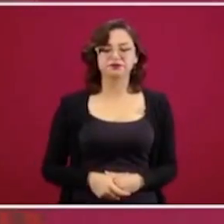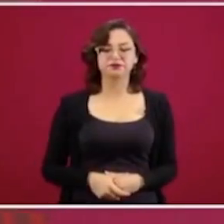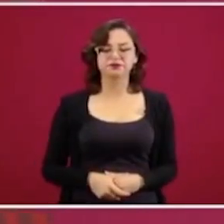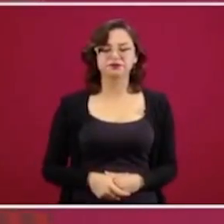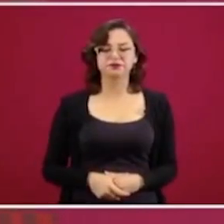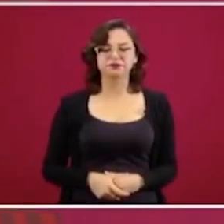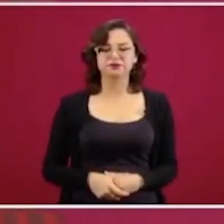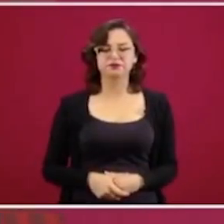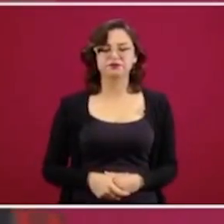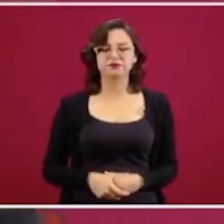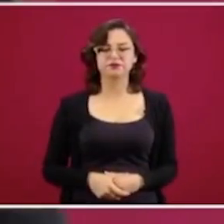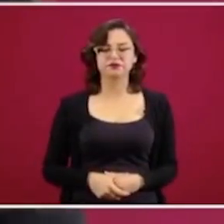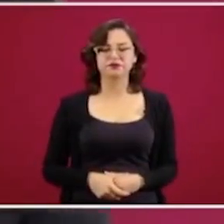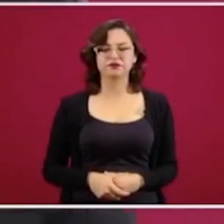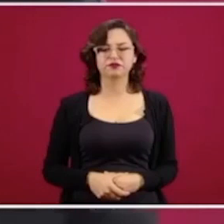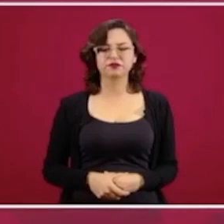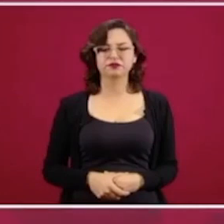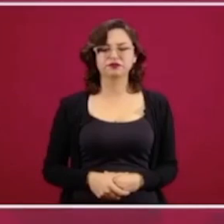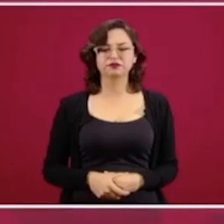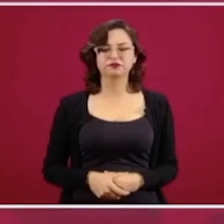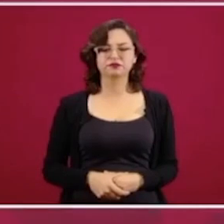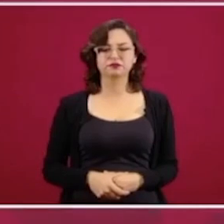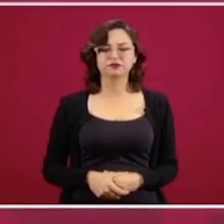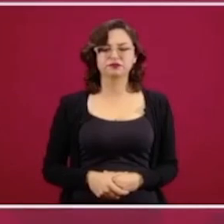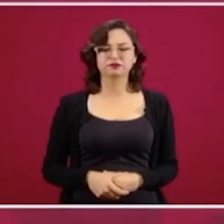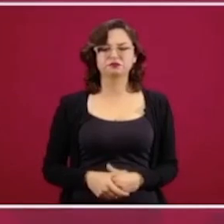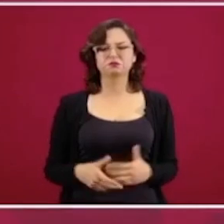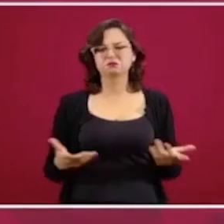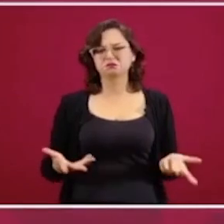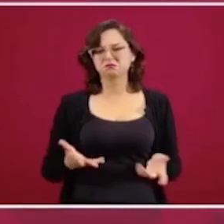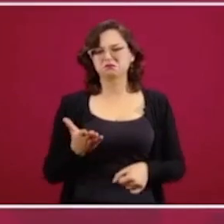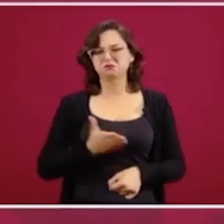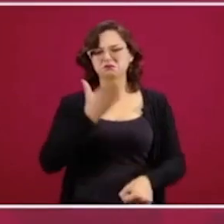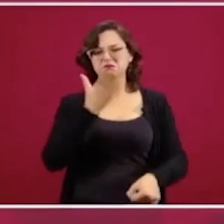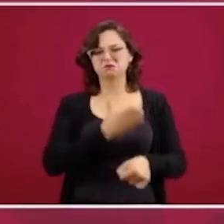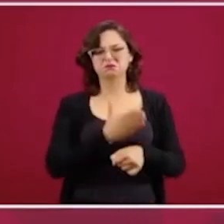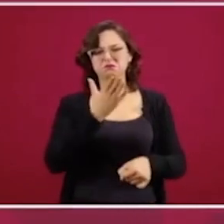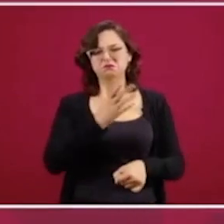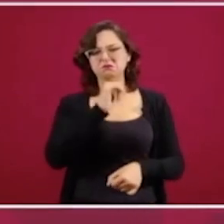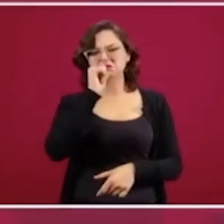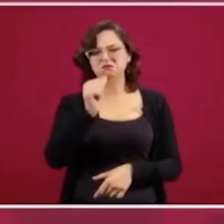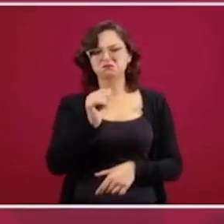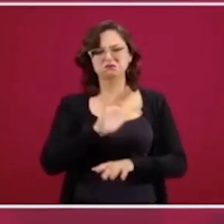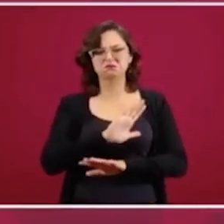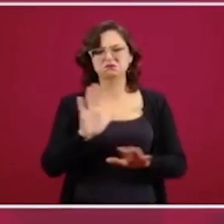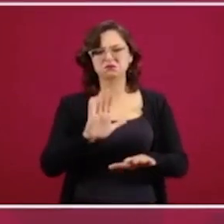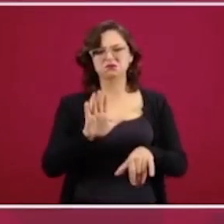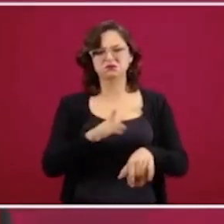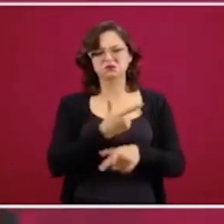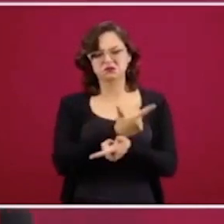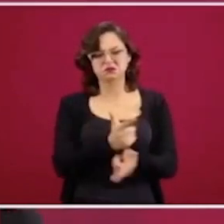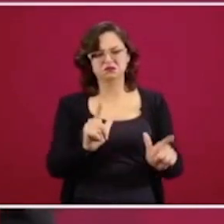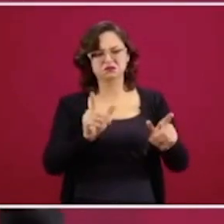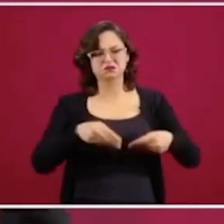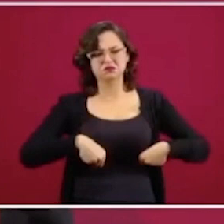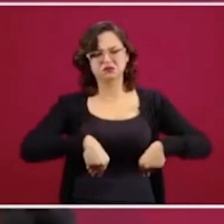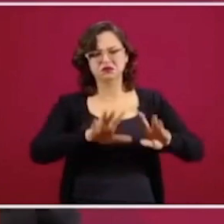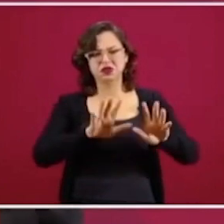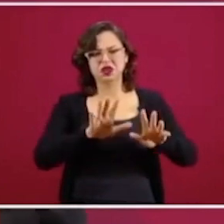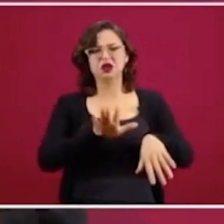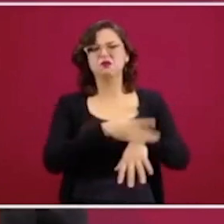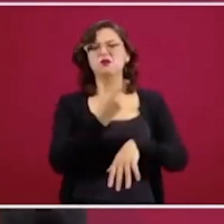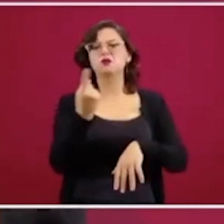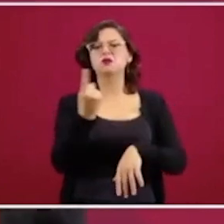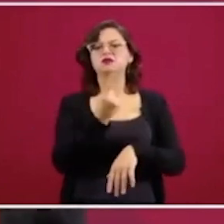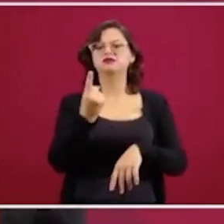¿Y por qué actuar así? ¿Por qué la libertad? Porque tenemos un pueblo